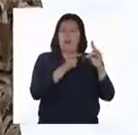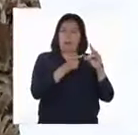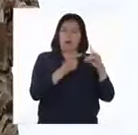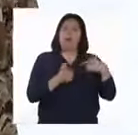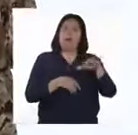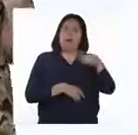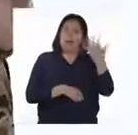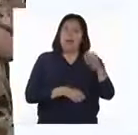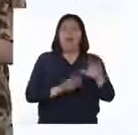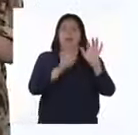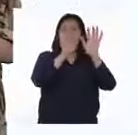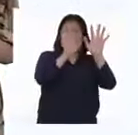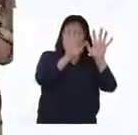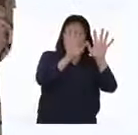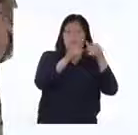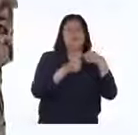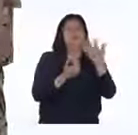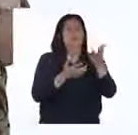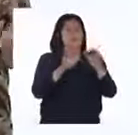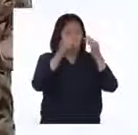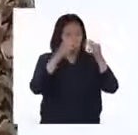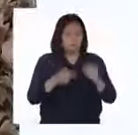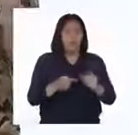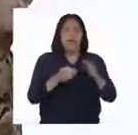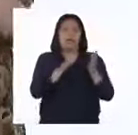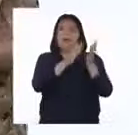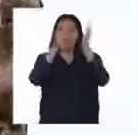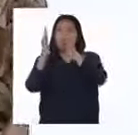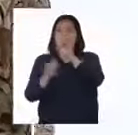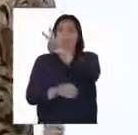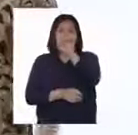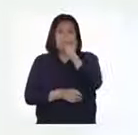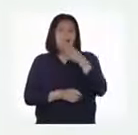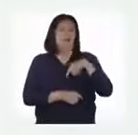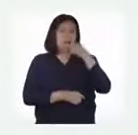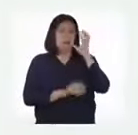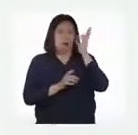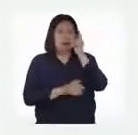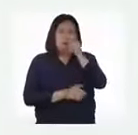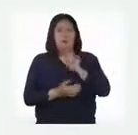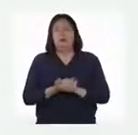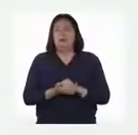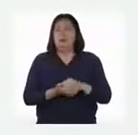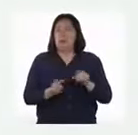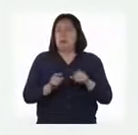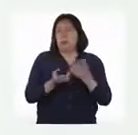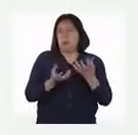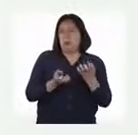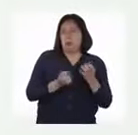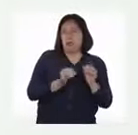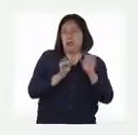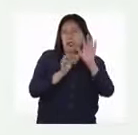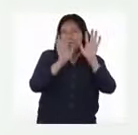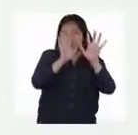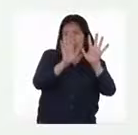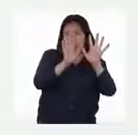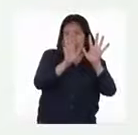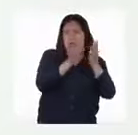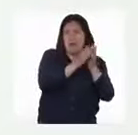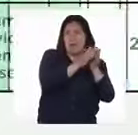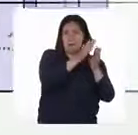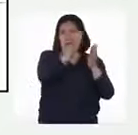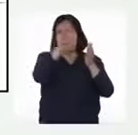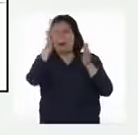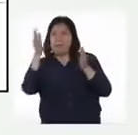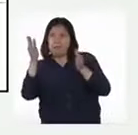10 sectores, calculó la cantidad de vicuñas en 20 sectores. Escuchémosla. Como quería pasar de 10 sectores